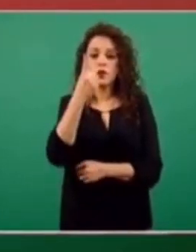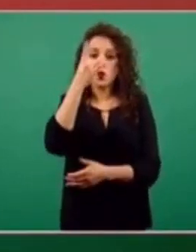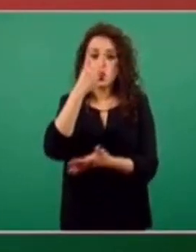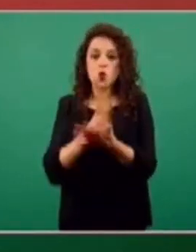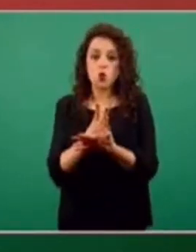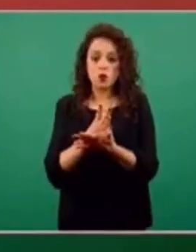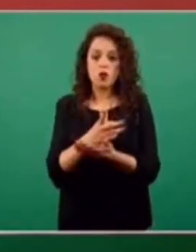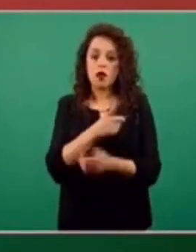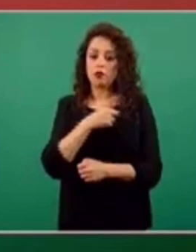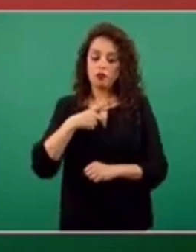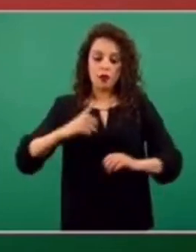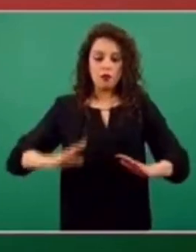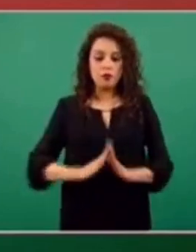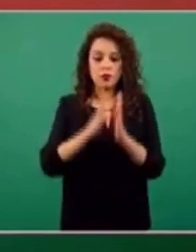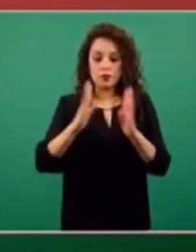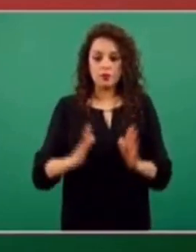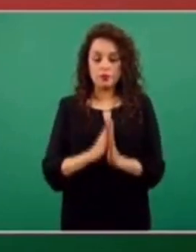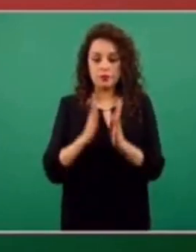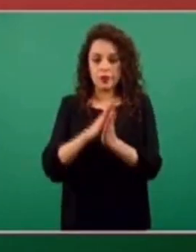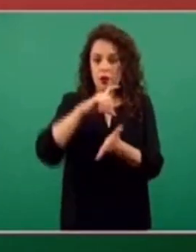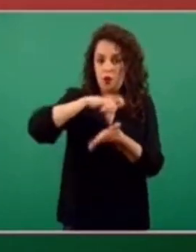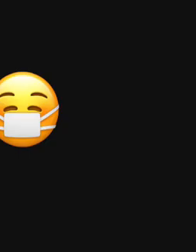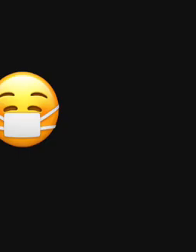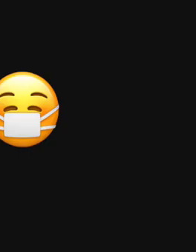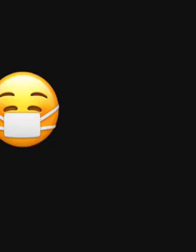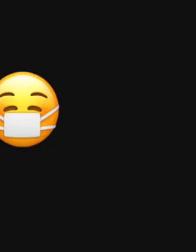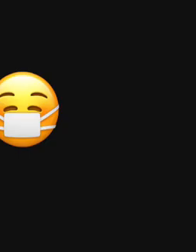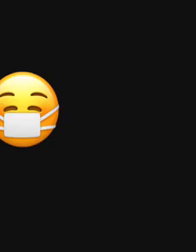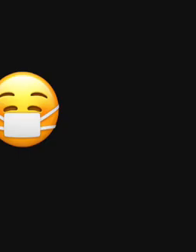tendrían que participar estas compras privadas.